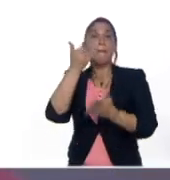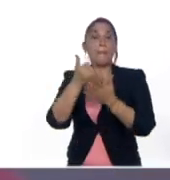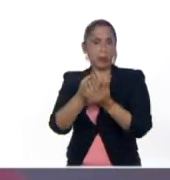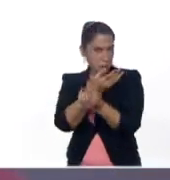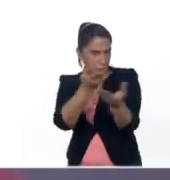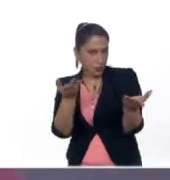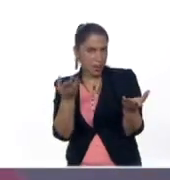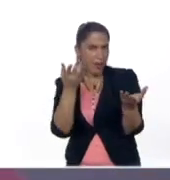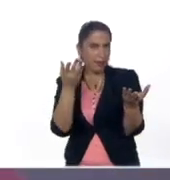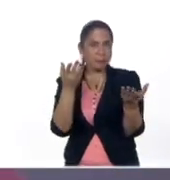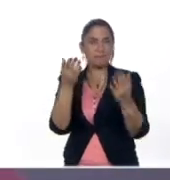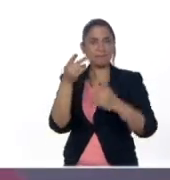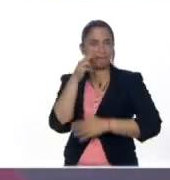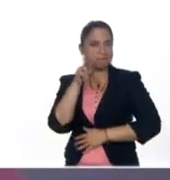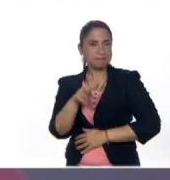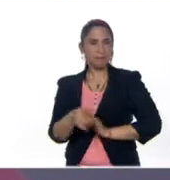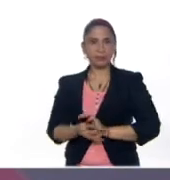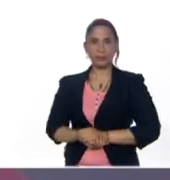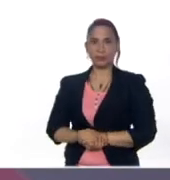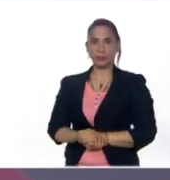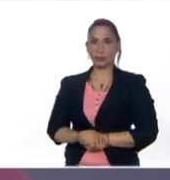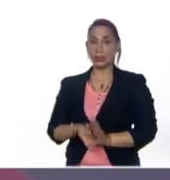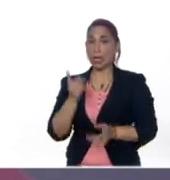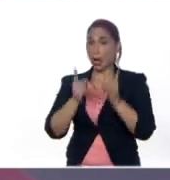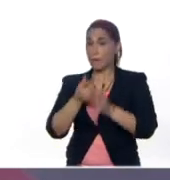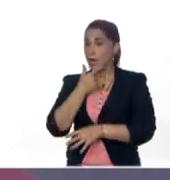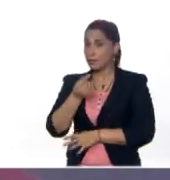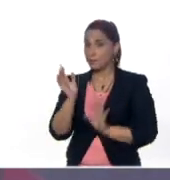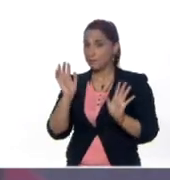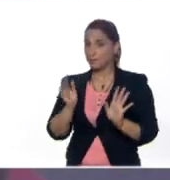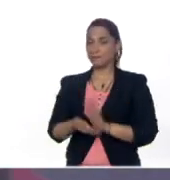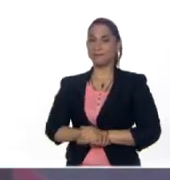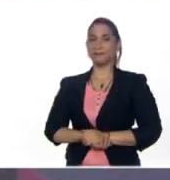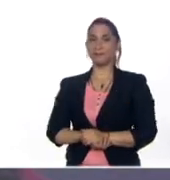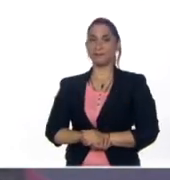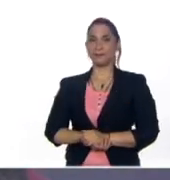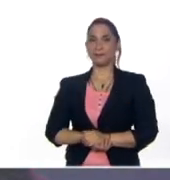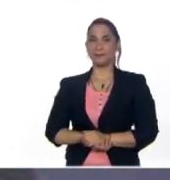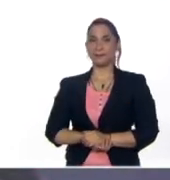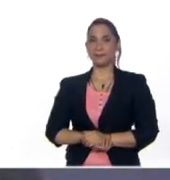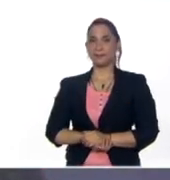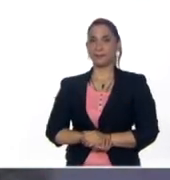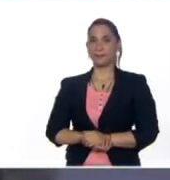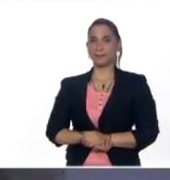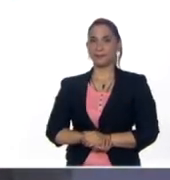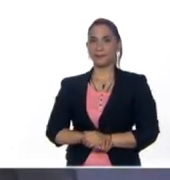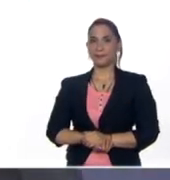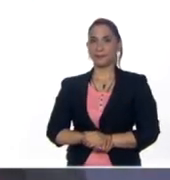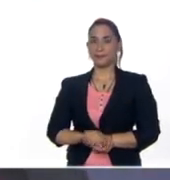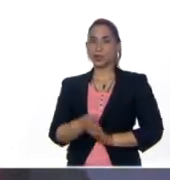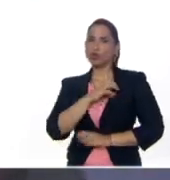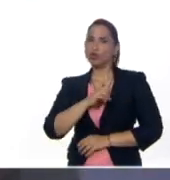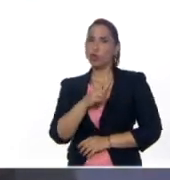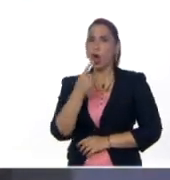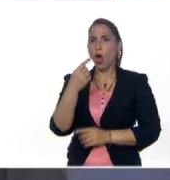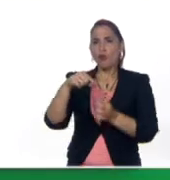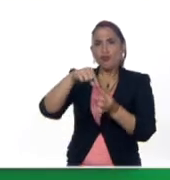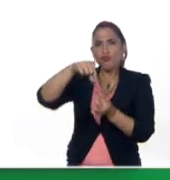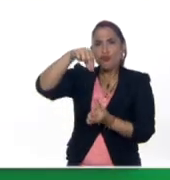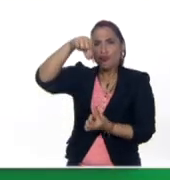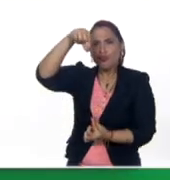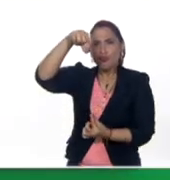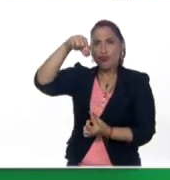adivinan allá en casita. Vamos a ver, ver. Está algo fácil. Dice, soy un palito muy